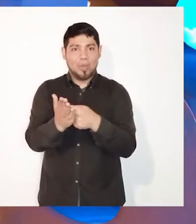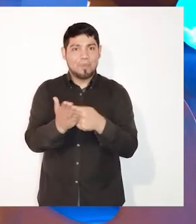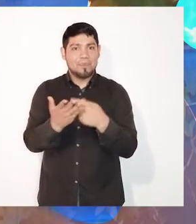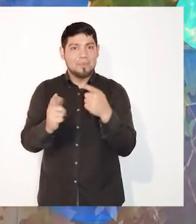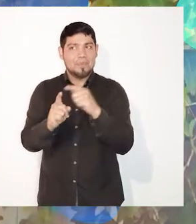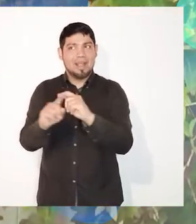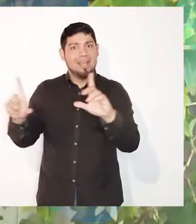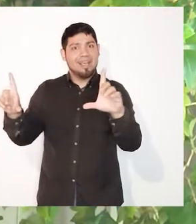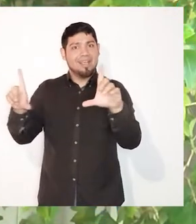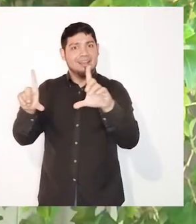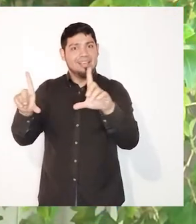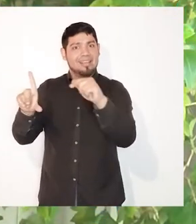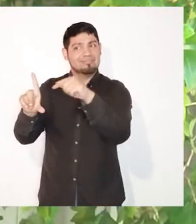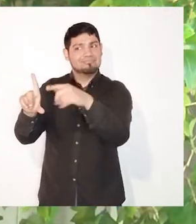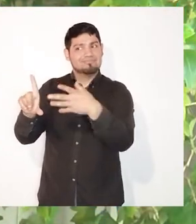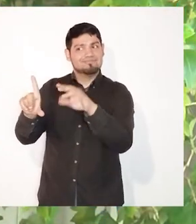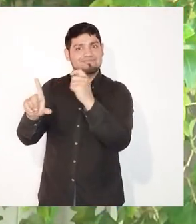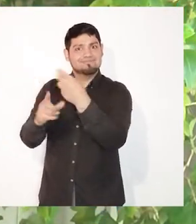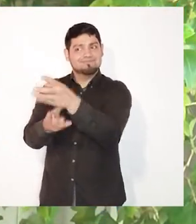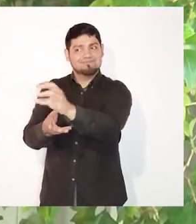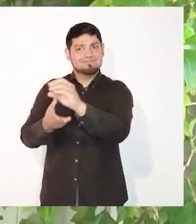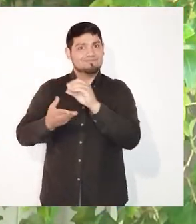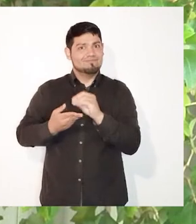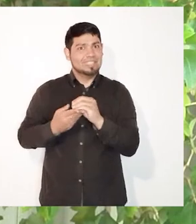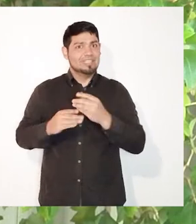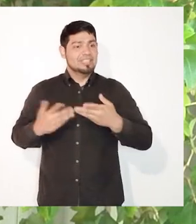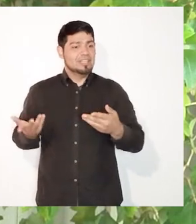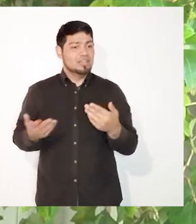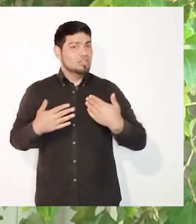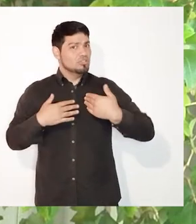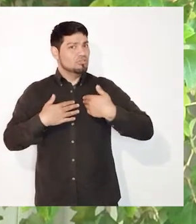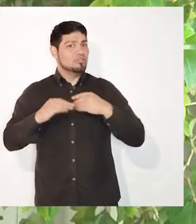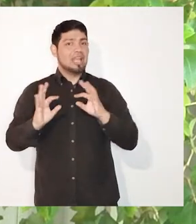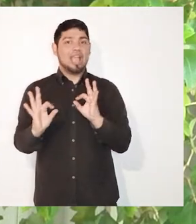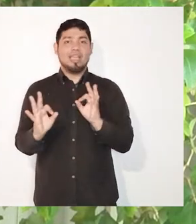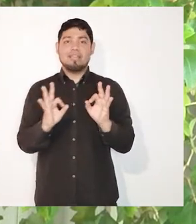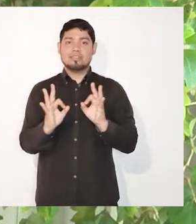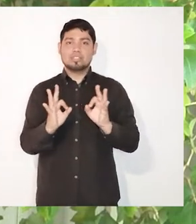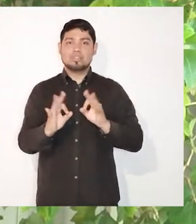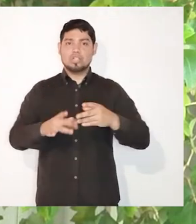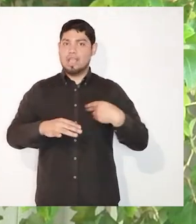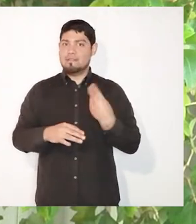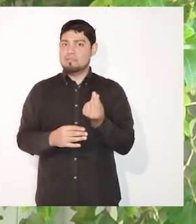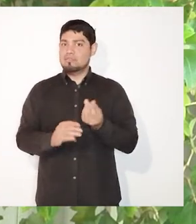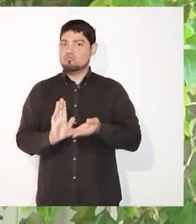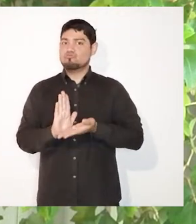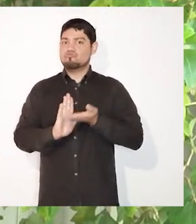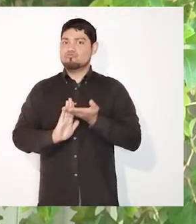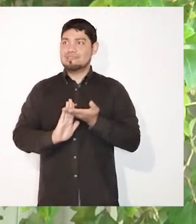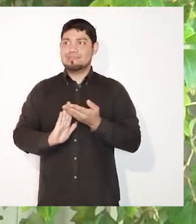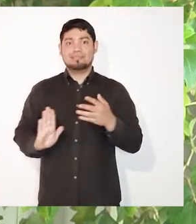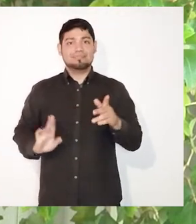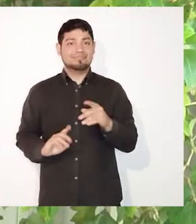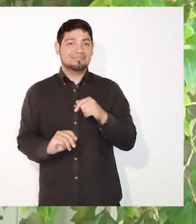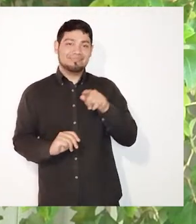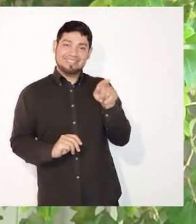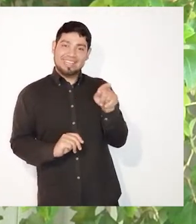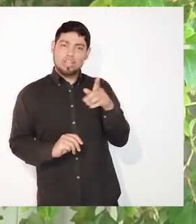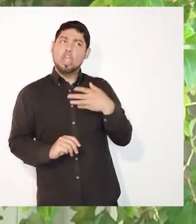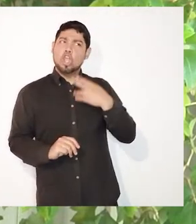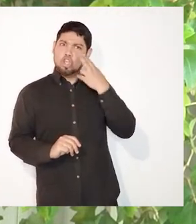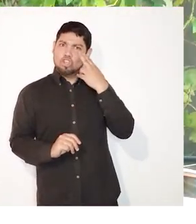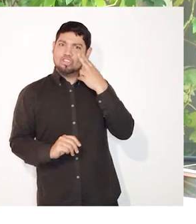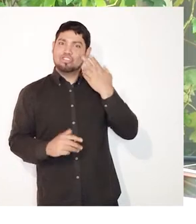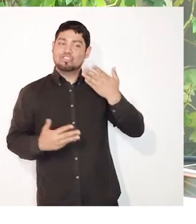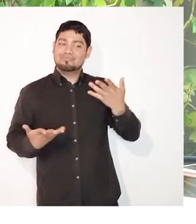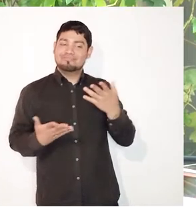Tengo que conseguir el cuadro con pelota o dejo de llamarme Carrie Ann Atkinson Ferguson, novena condesa de Yorkshire.